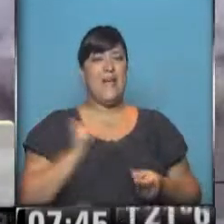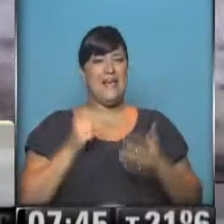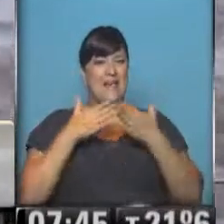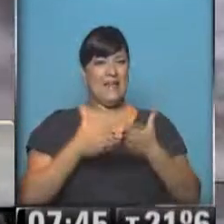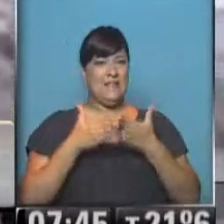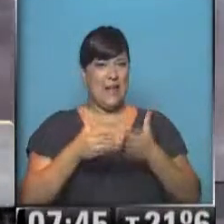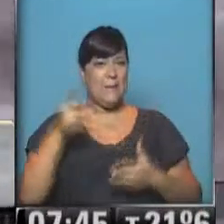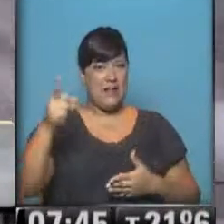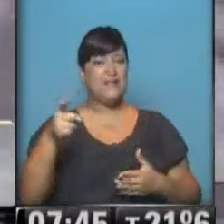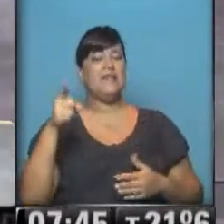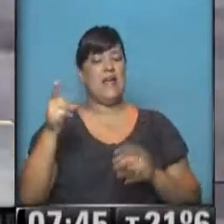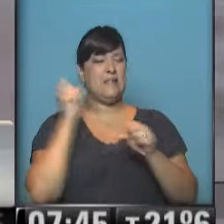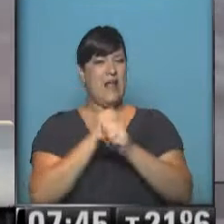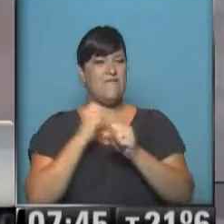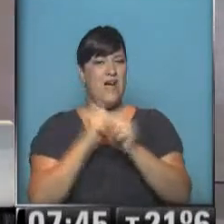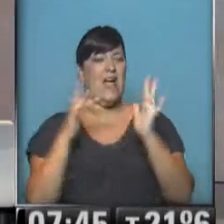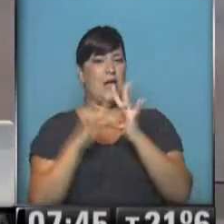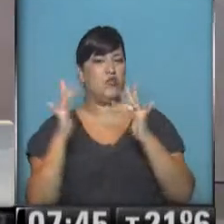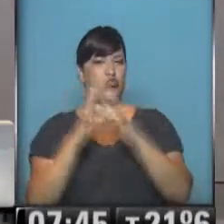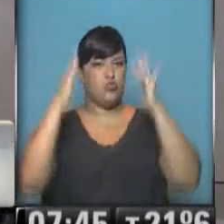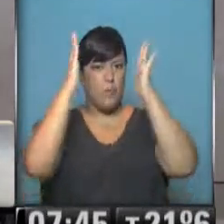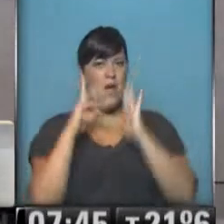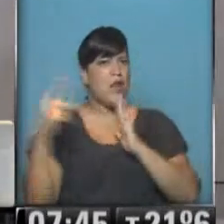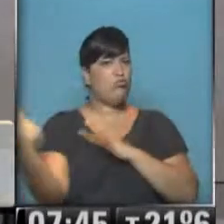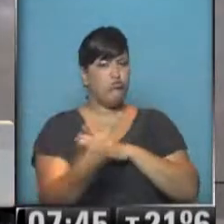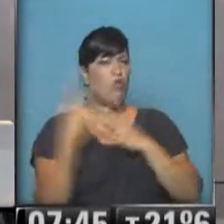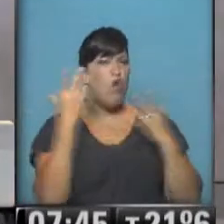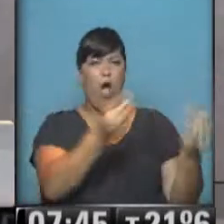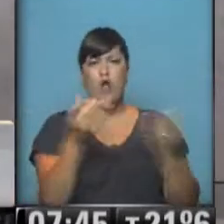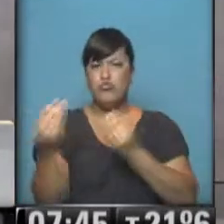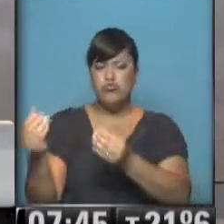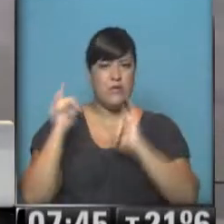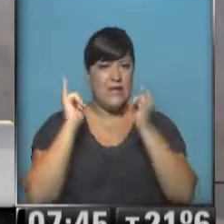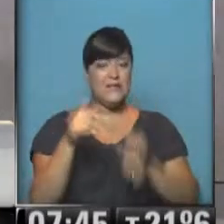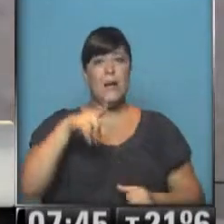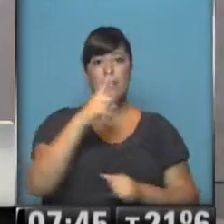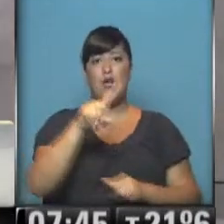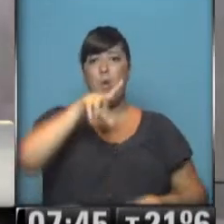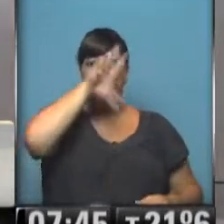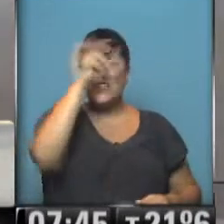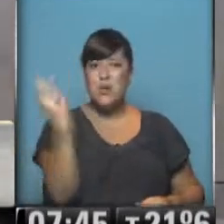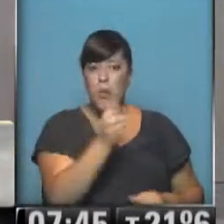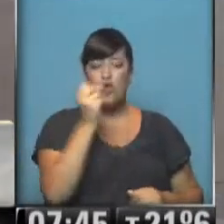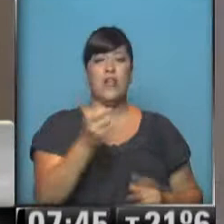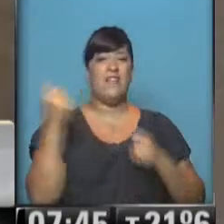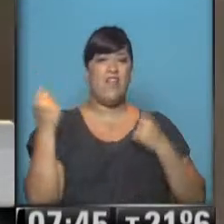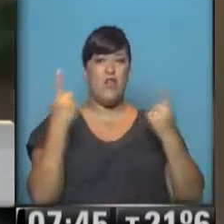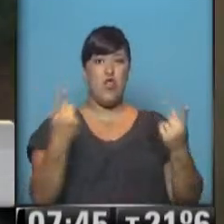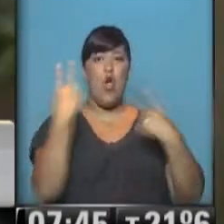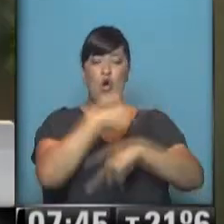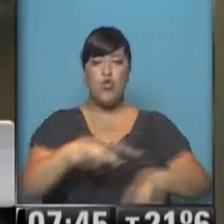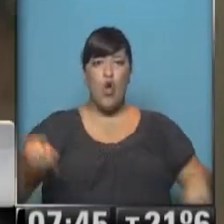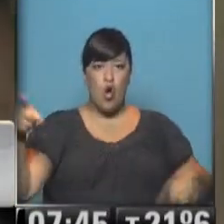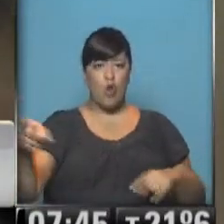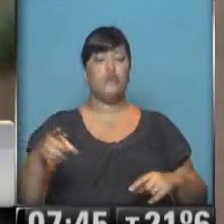asiento en Jesús María, rápidamente se pusieron a colaborar, creo que lo más importante fue el aporte de elementos para acceder a